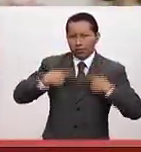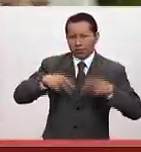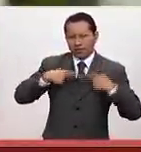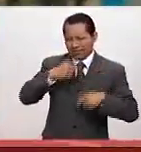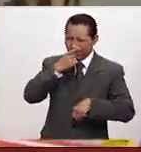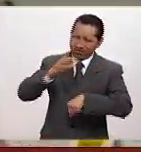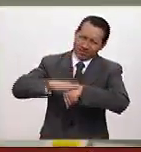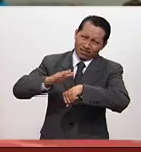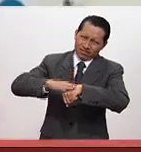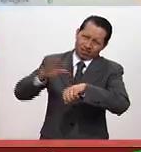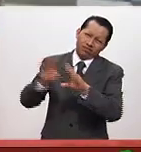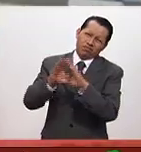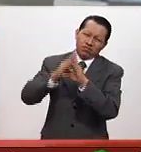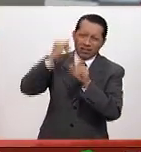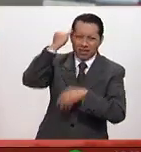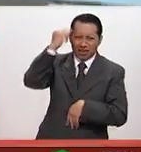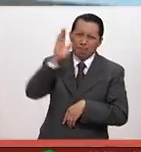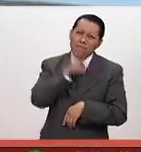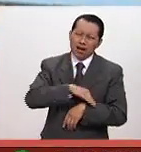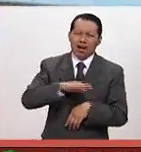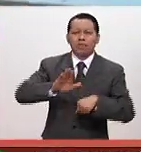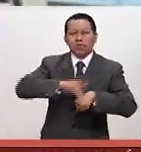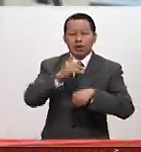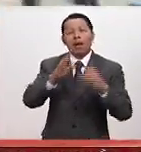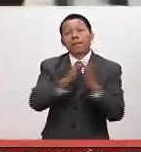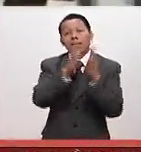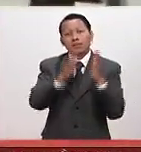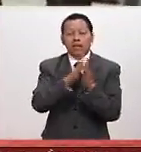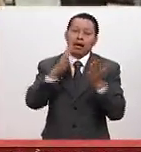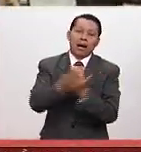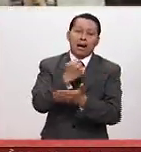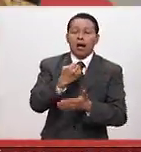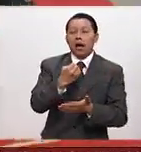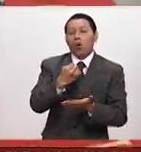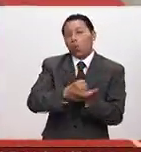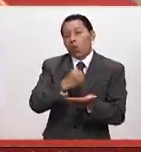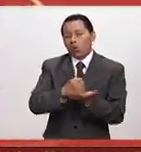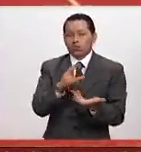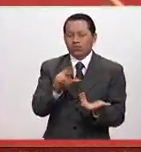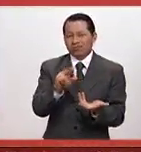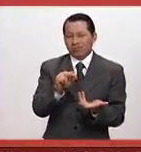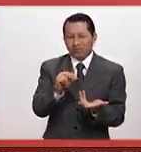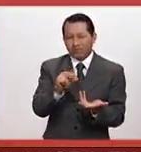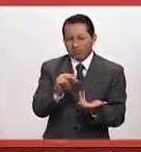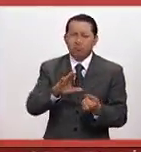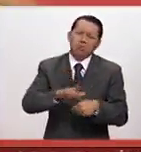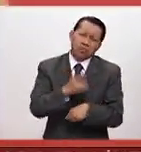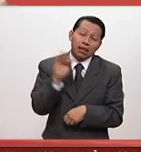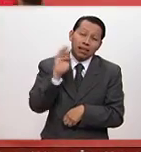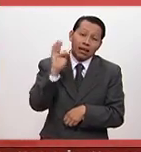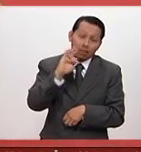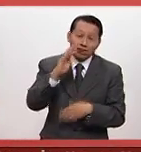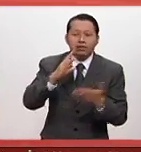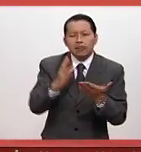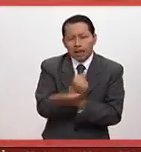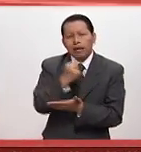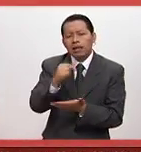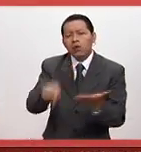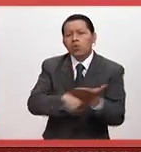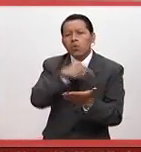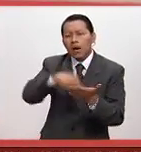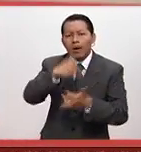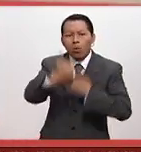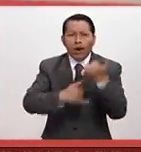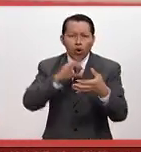tener estas ideas locas de que porque va a participar, va a ganar el oro. El hecho de que ella llegue y ganara su lugar en los Juegos Olímpicos,